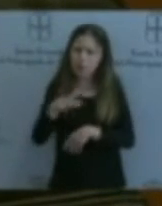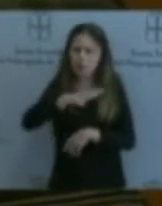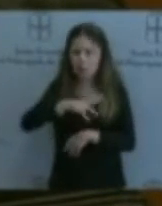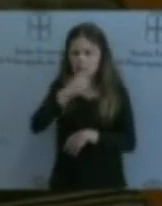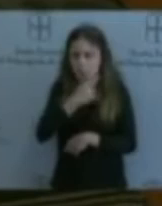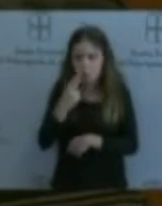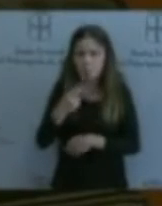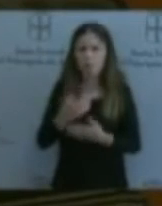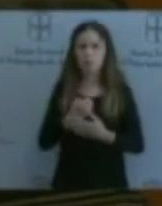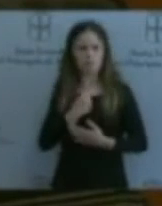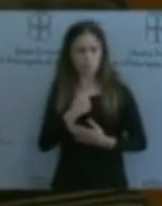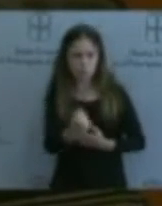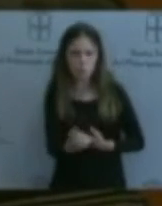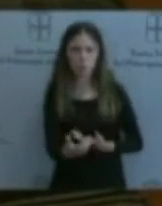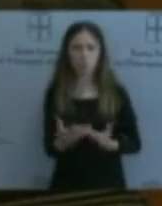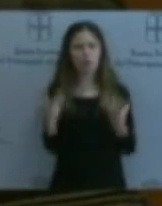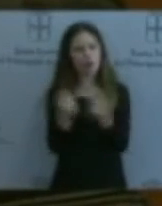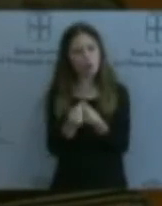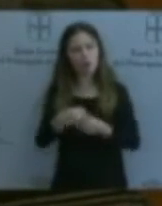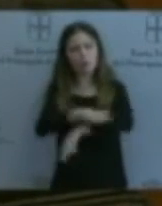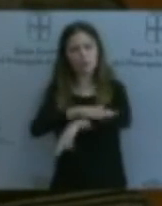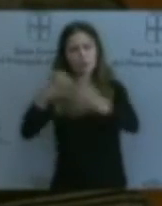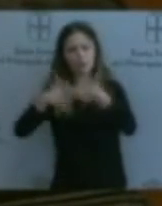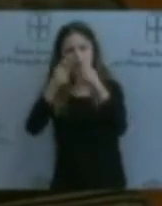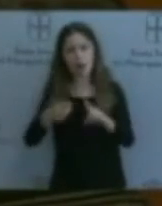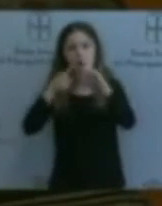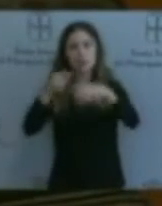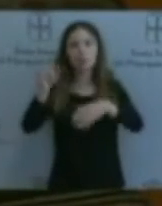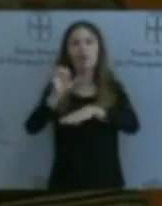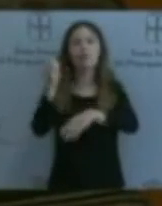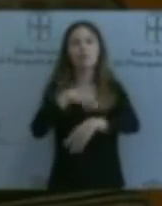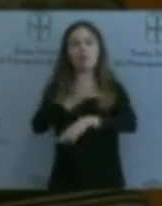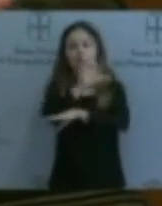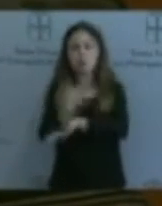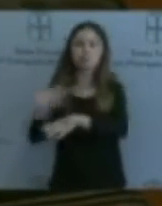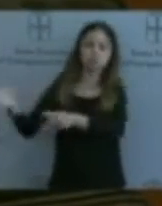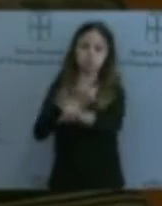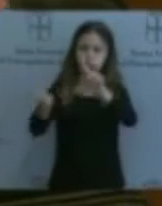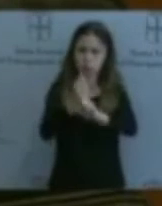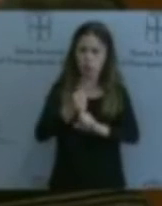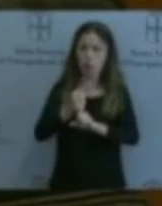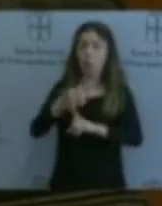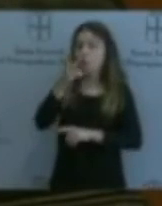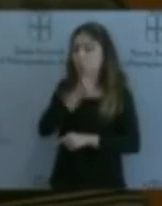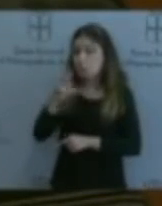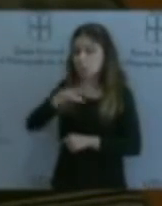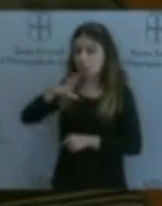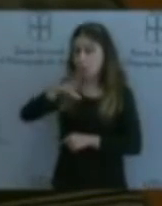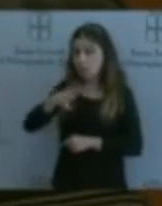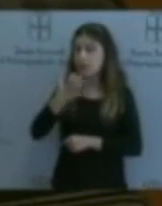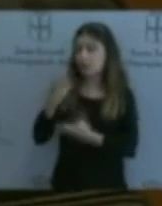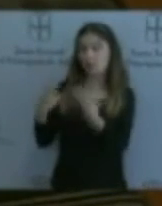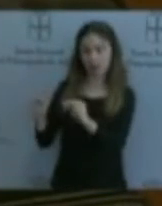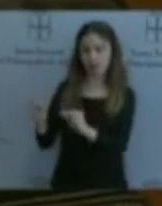Ministerio de Industria, para conseguir esos fondos europeos. Comprometase, por favor, si de verdad lo tienen a cabo. Si tienen un plan para poder buscar